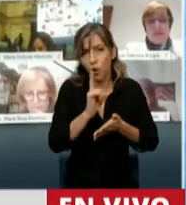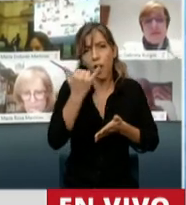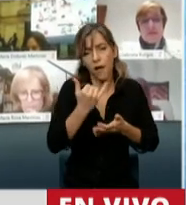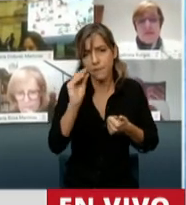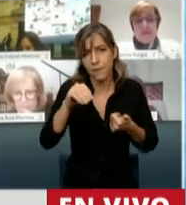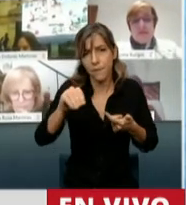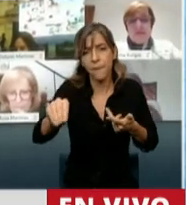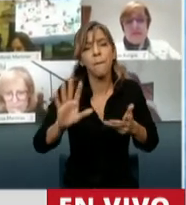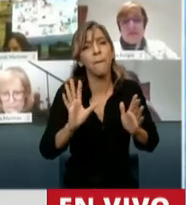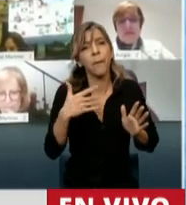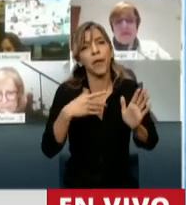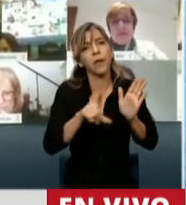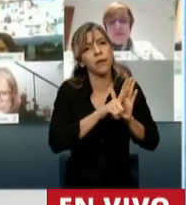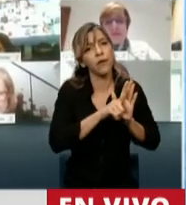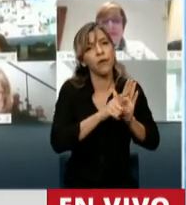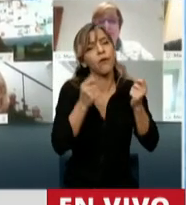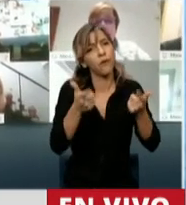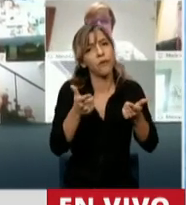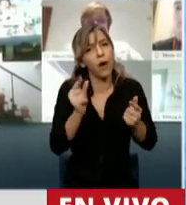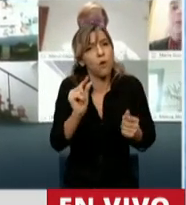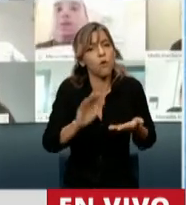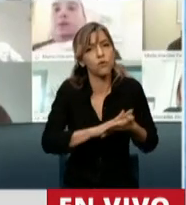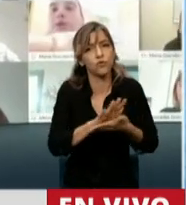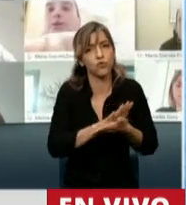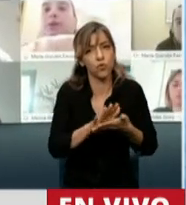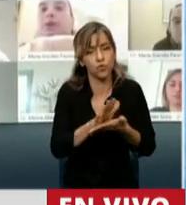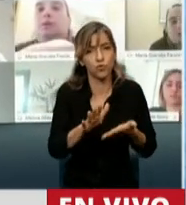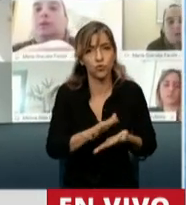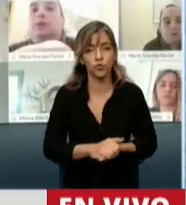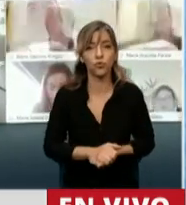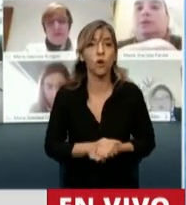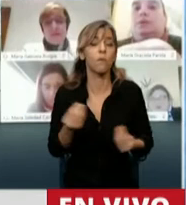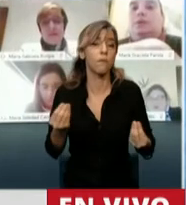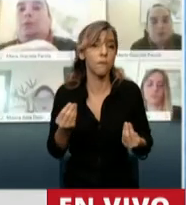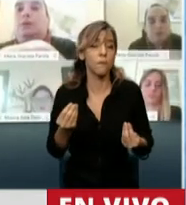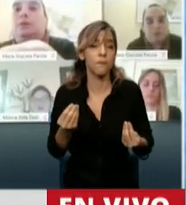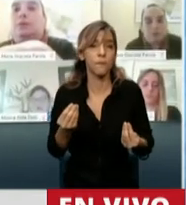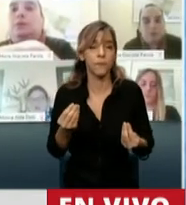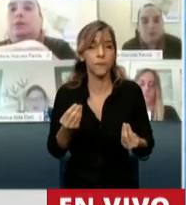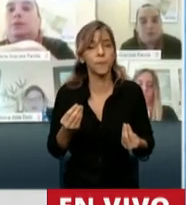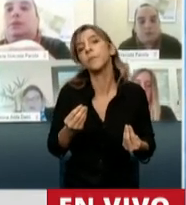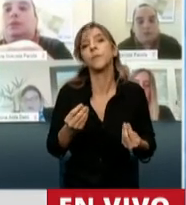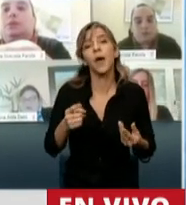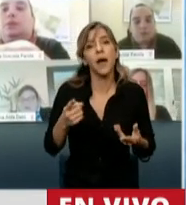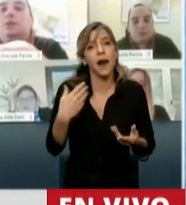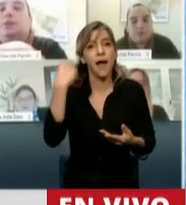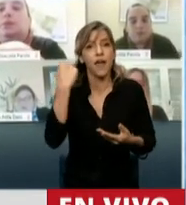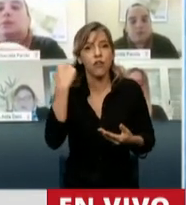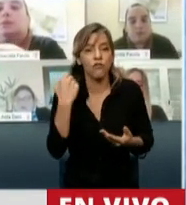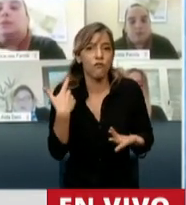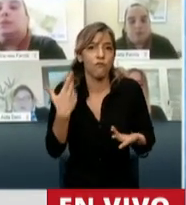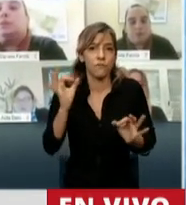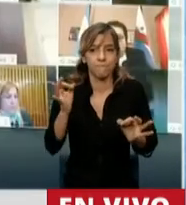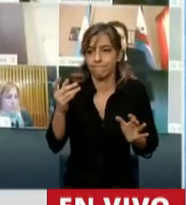para poder solucionar y aliviar la carga financiera y económica que están padeciendo